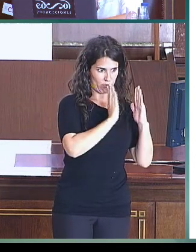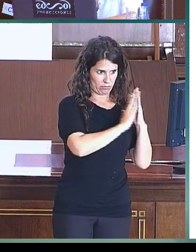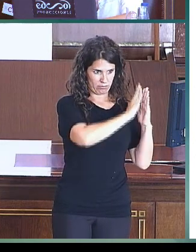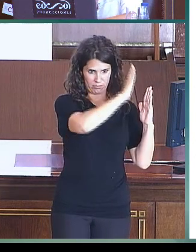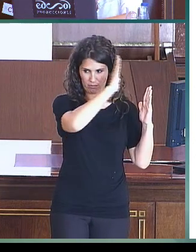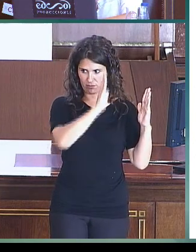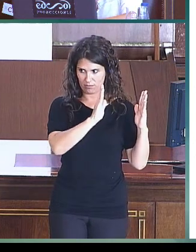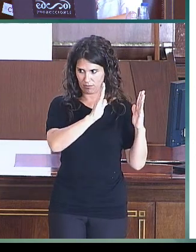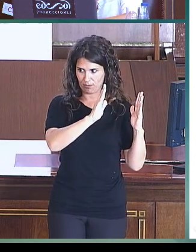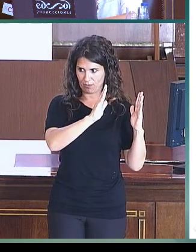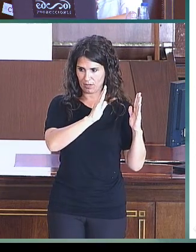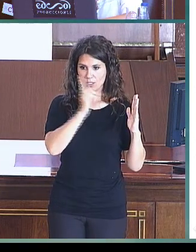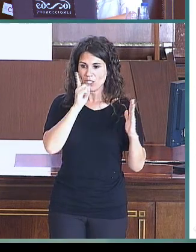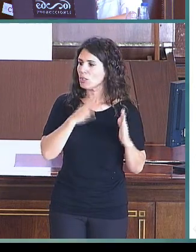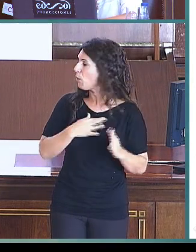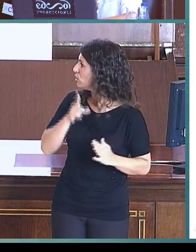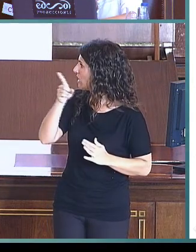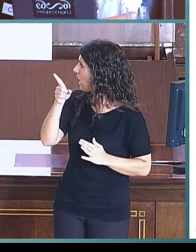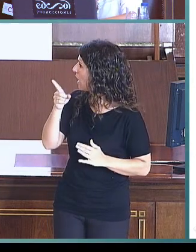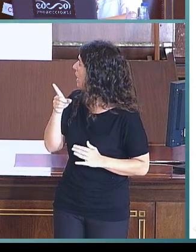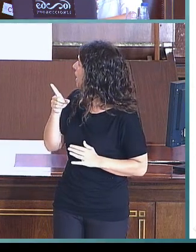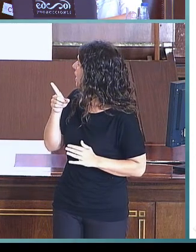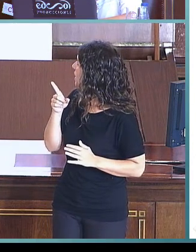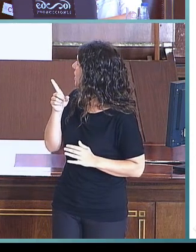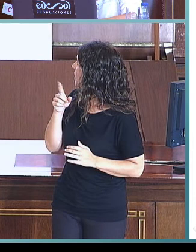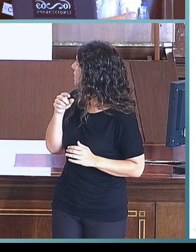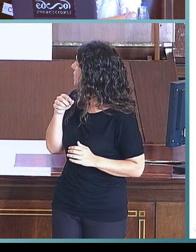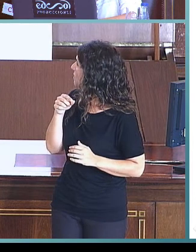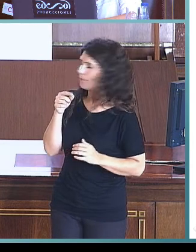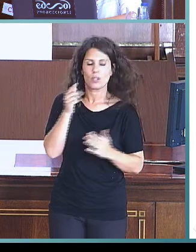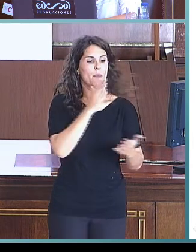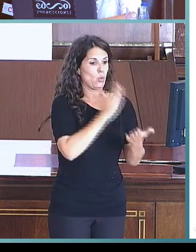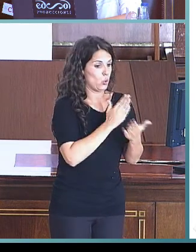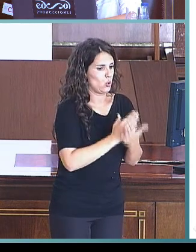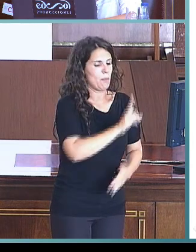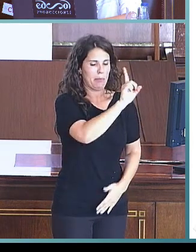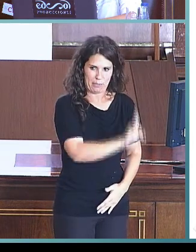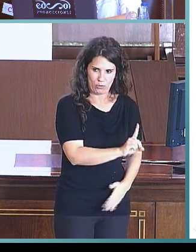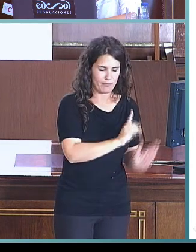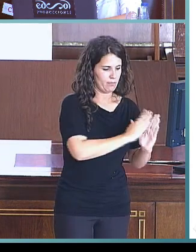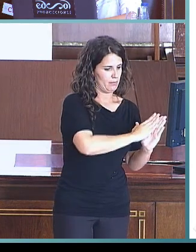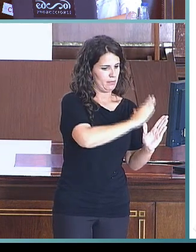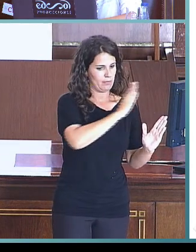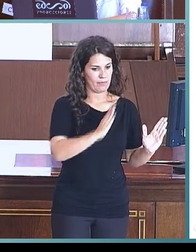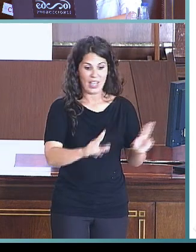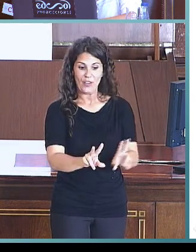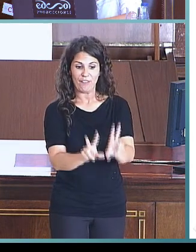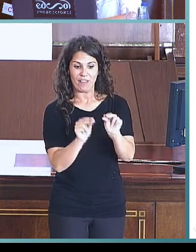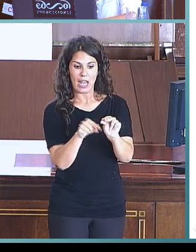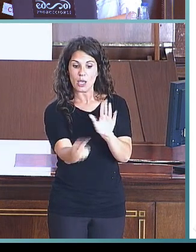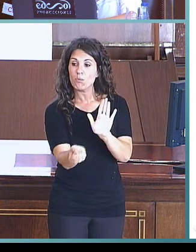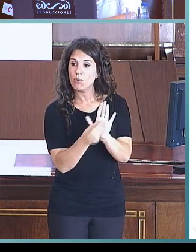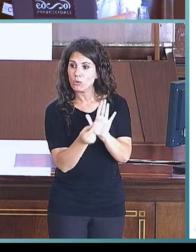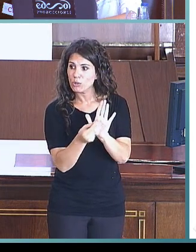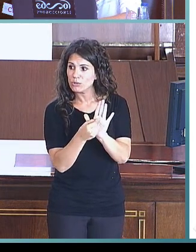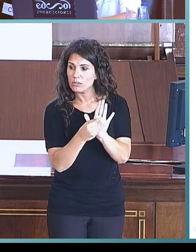no sé si puedo señalar, al final del primer curso, las puntuaciones ya están